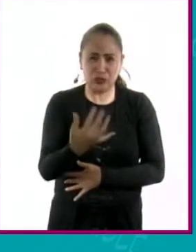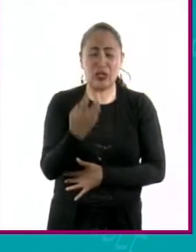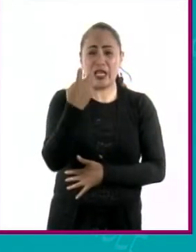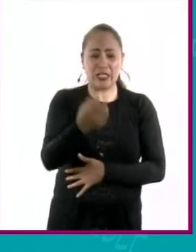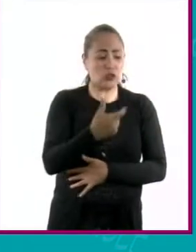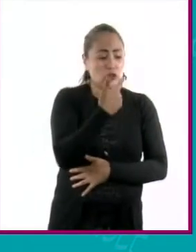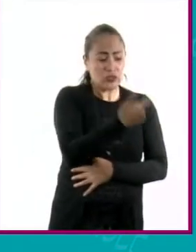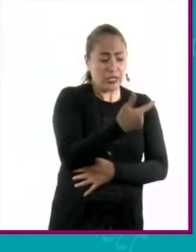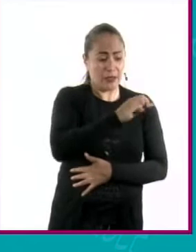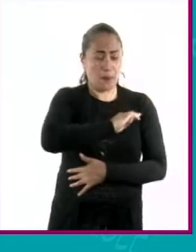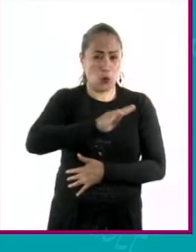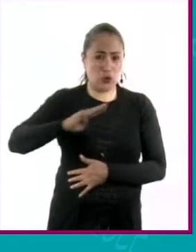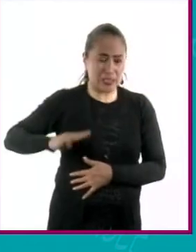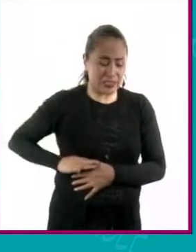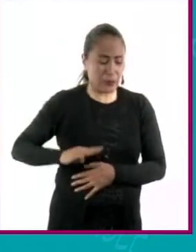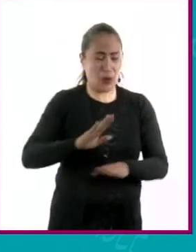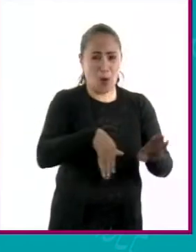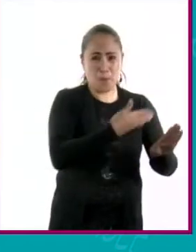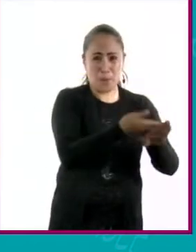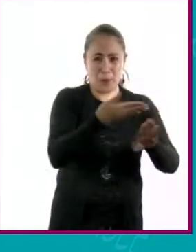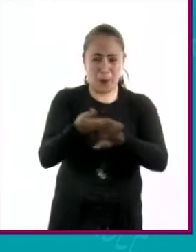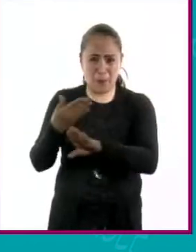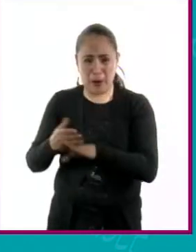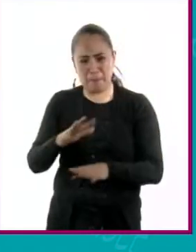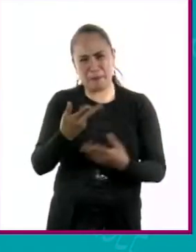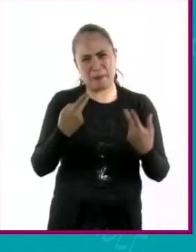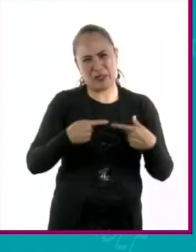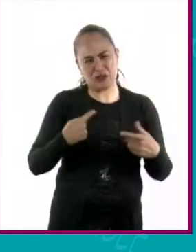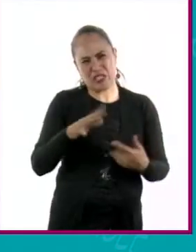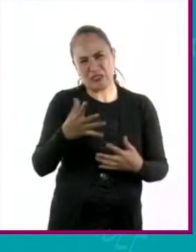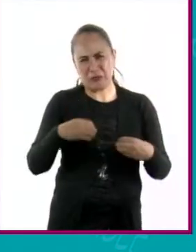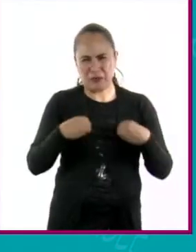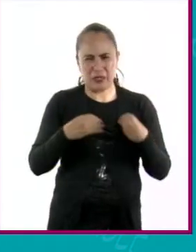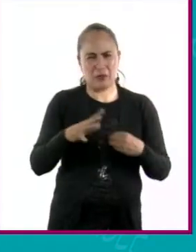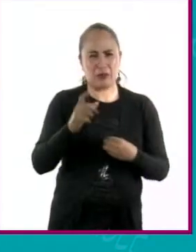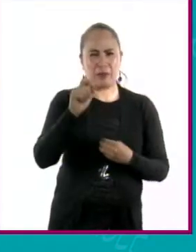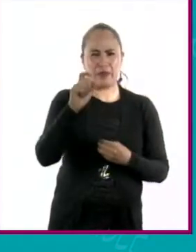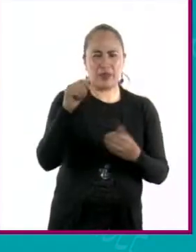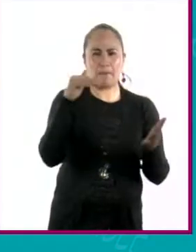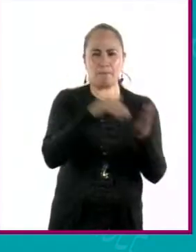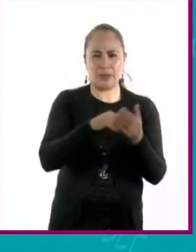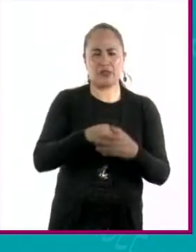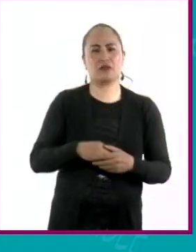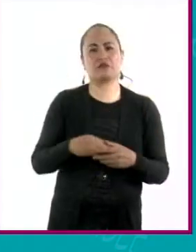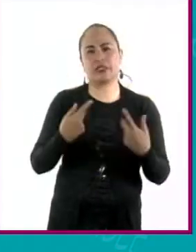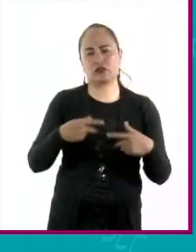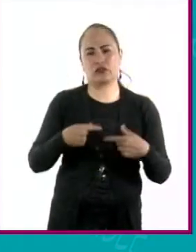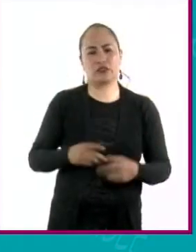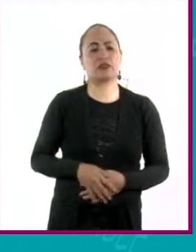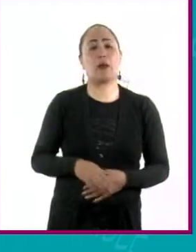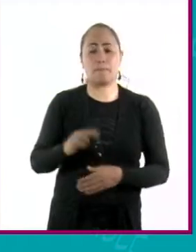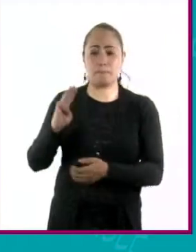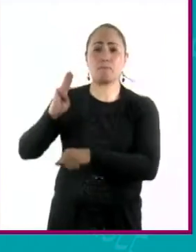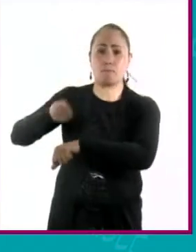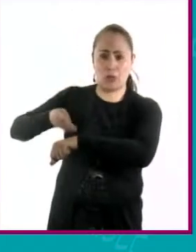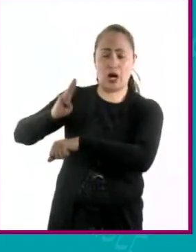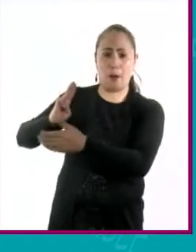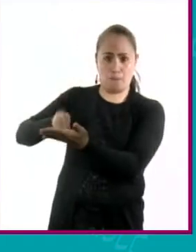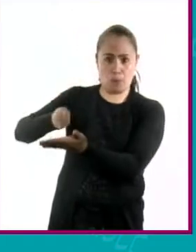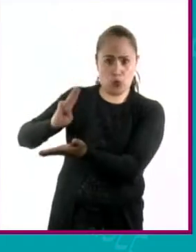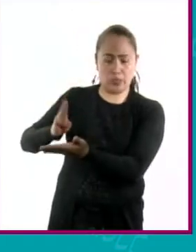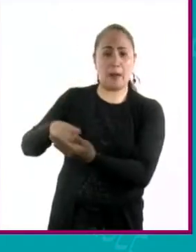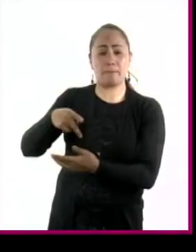7 municipios con un poco más de 20.000 habitantes. La minera fue multada, pero todas las investigaciones fueron